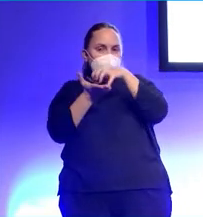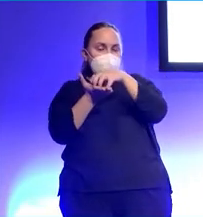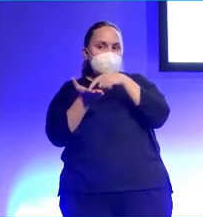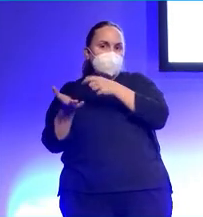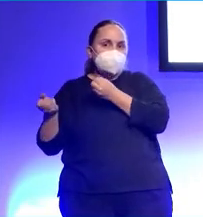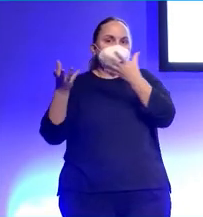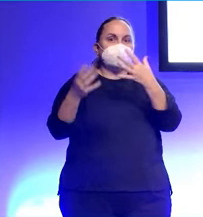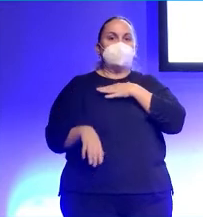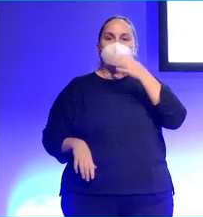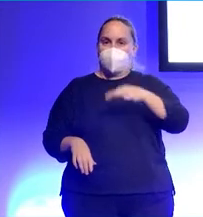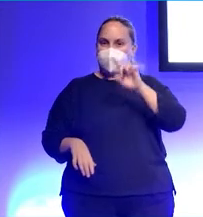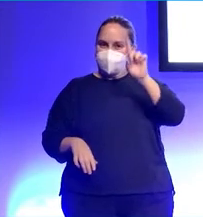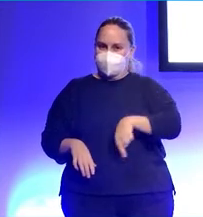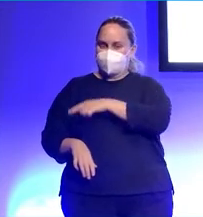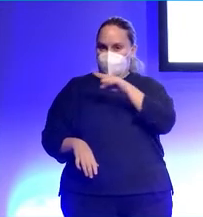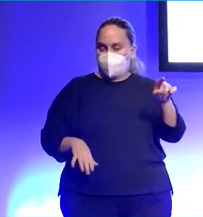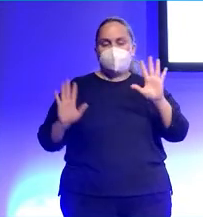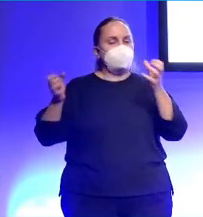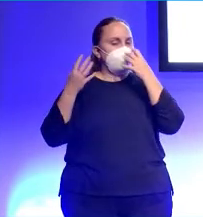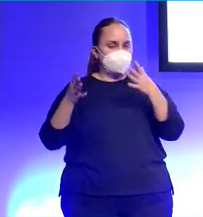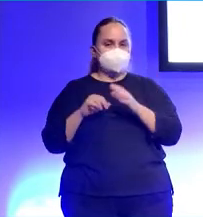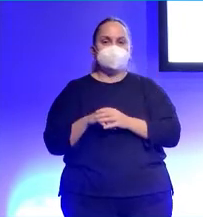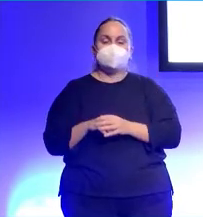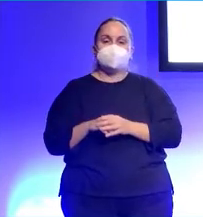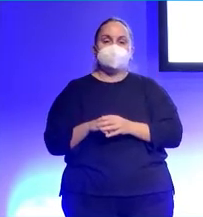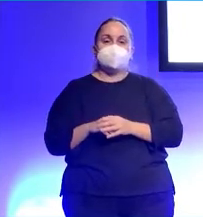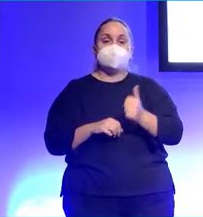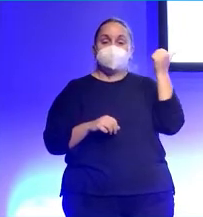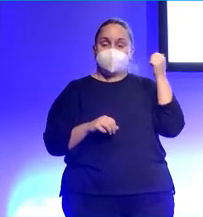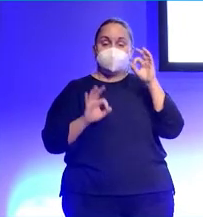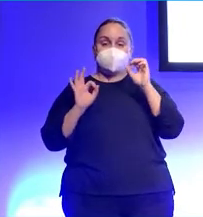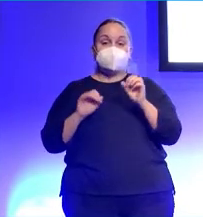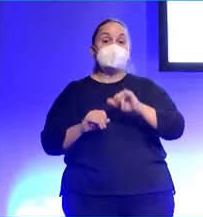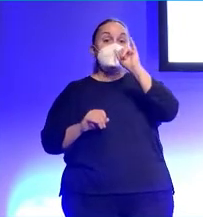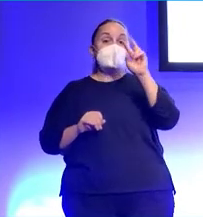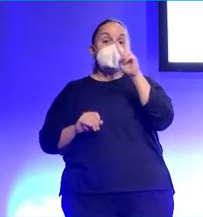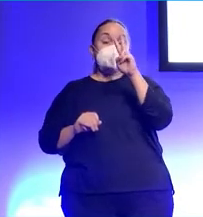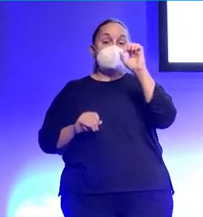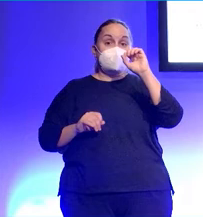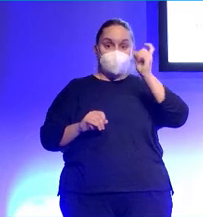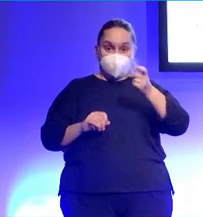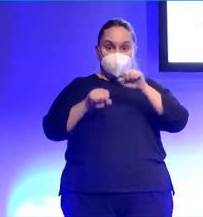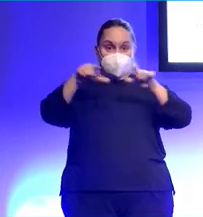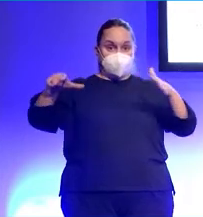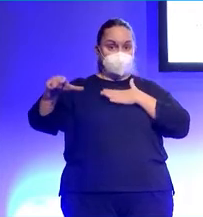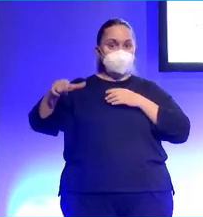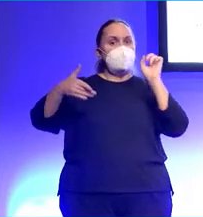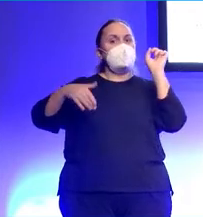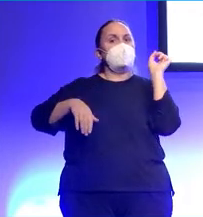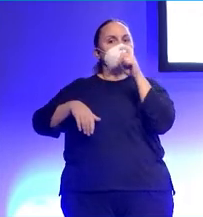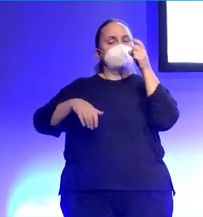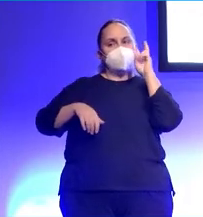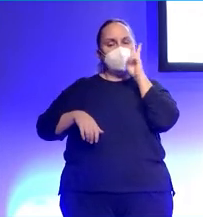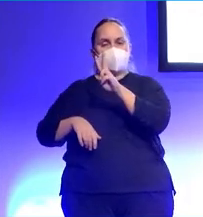así como así. Pero bueno, en Evox, si entráis en un episodio y pincháis en Evox, si la plataforma que usamos, se ven las reproducciones de Evox